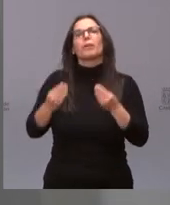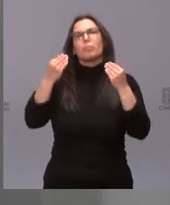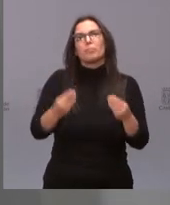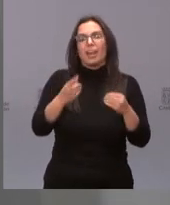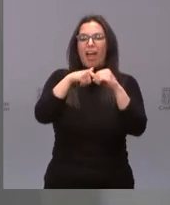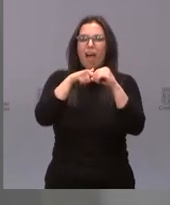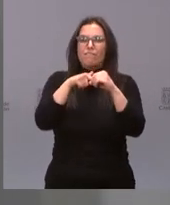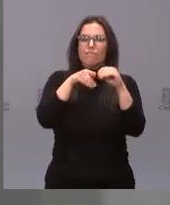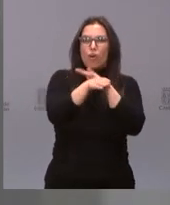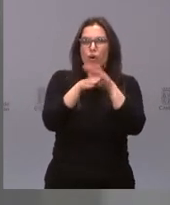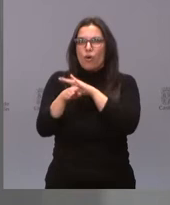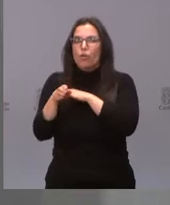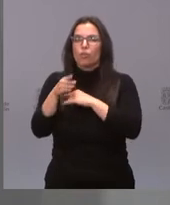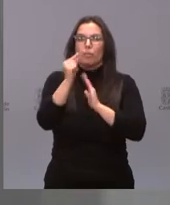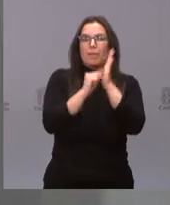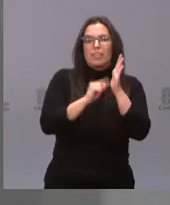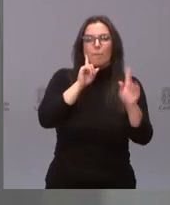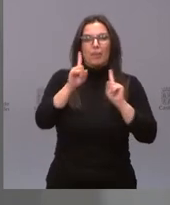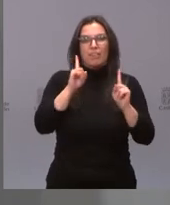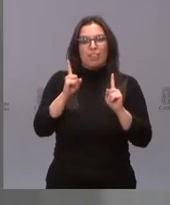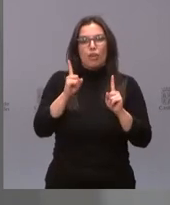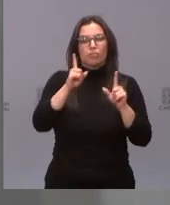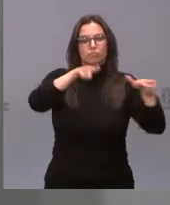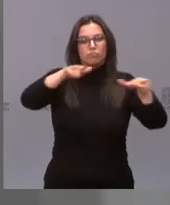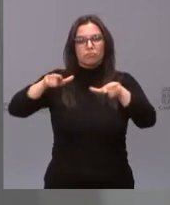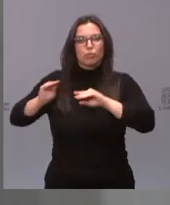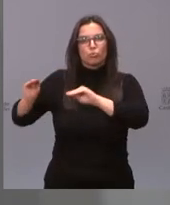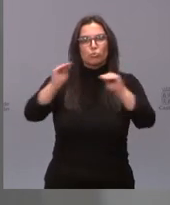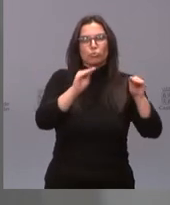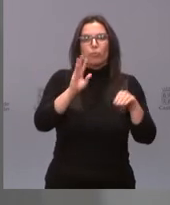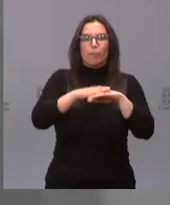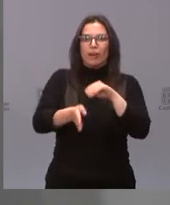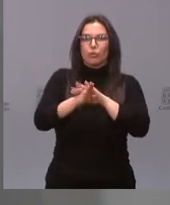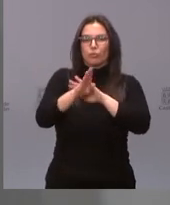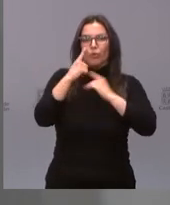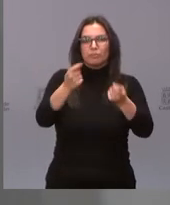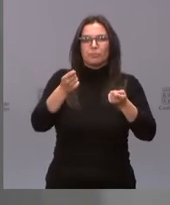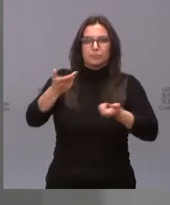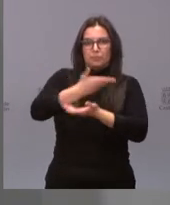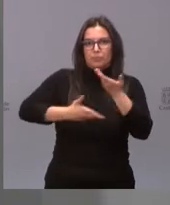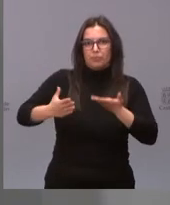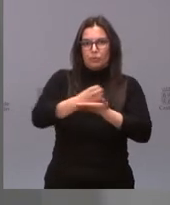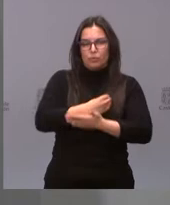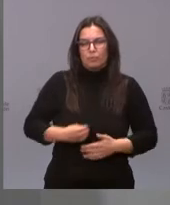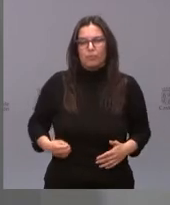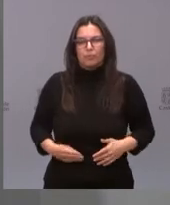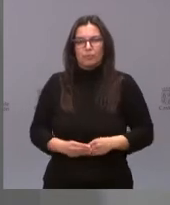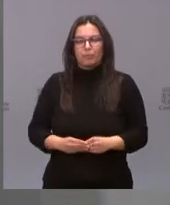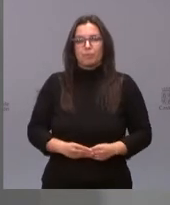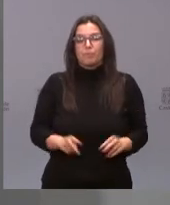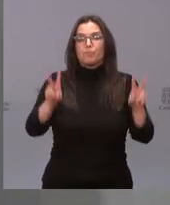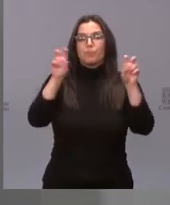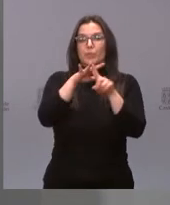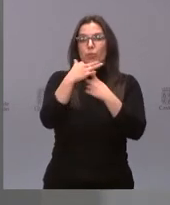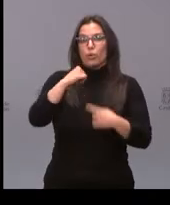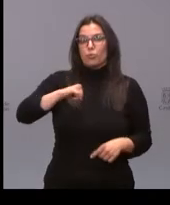aforos y medidas de prevención en sus establecimientos para que sigamos conteniendo esta ola. En cuanto a la situación